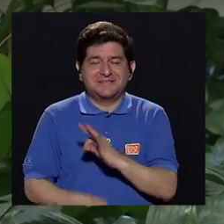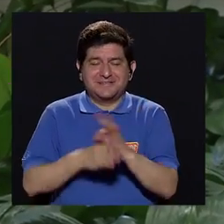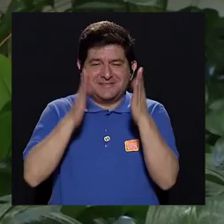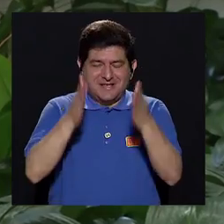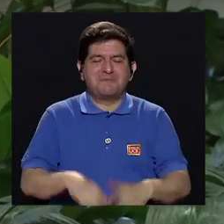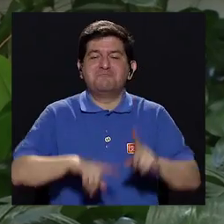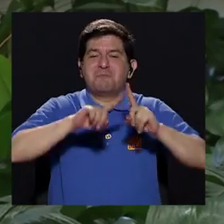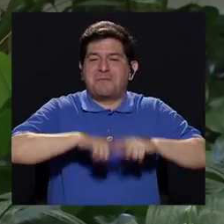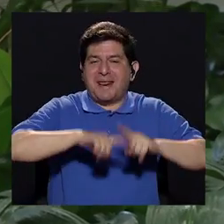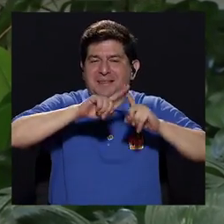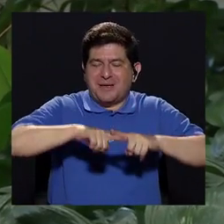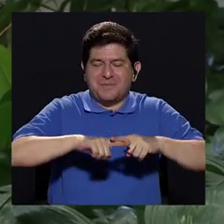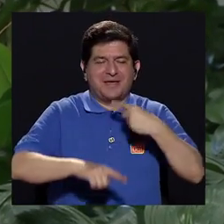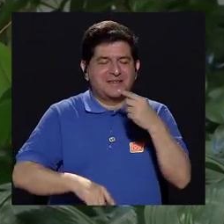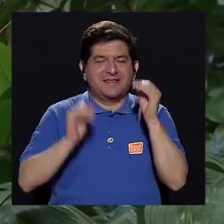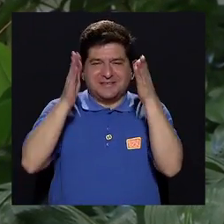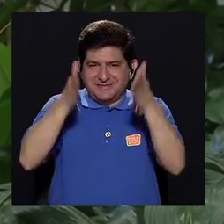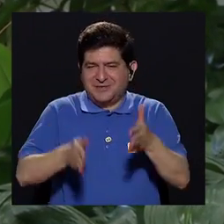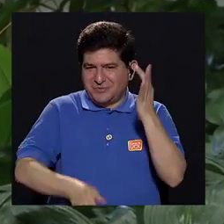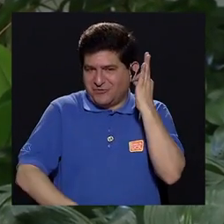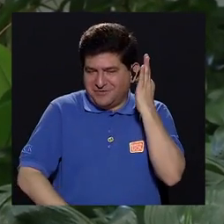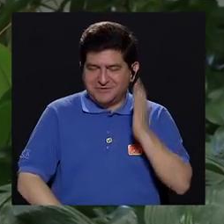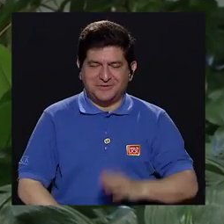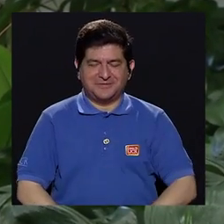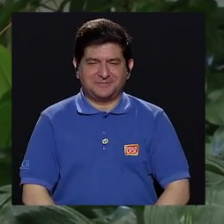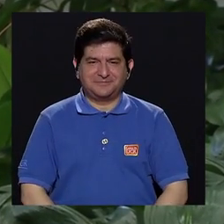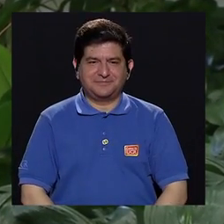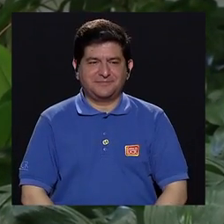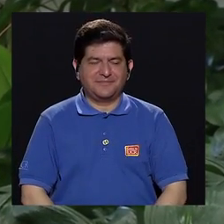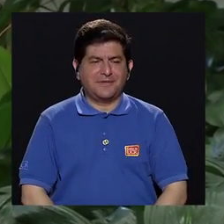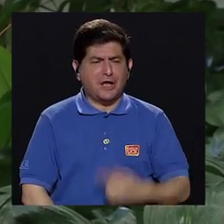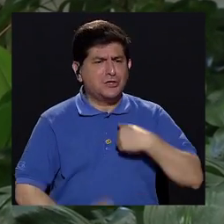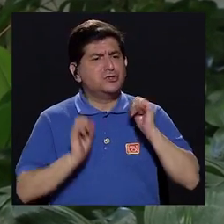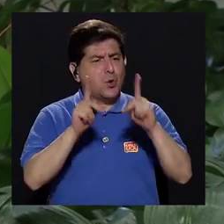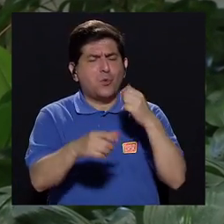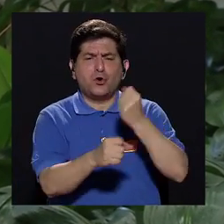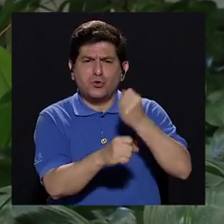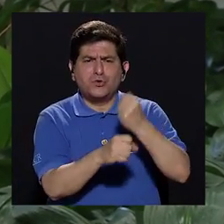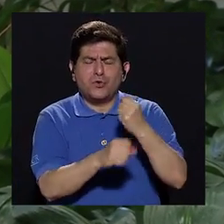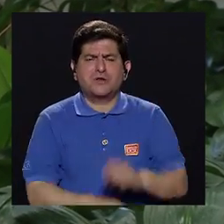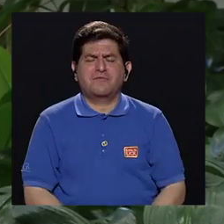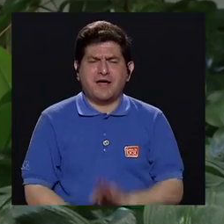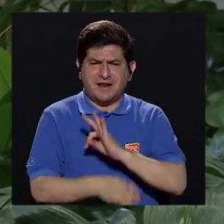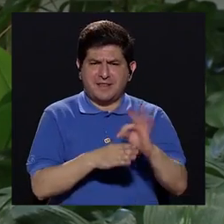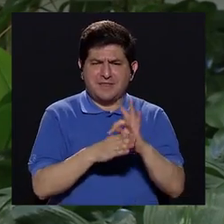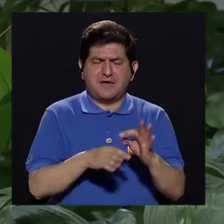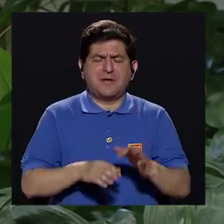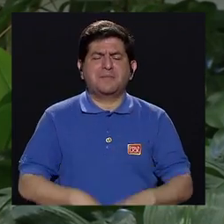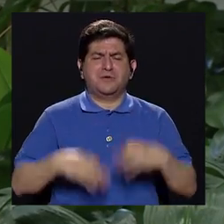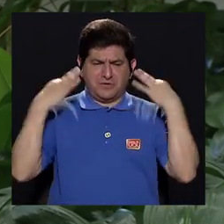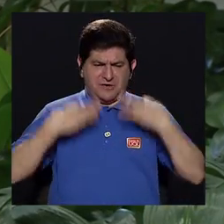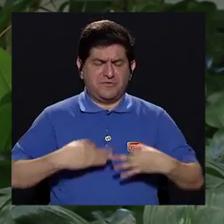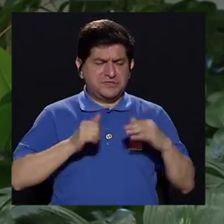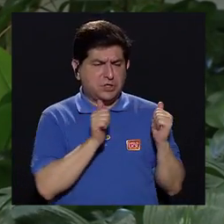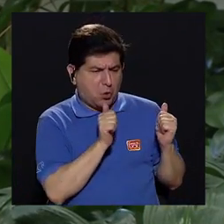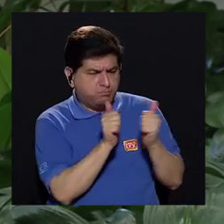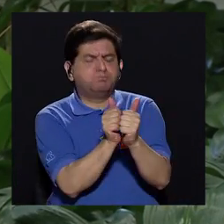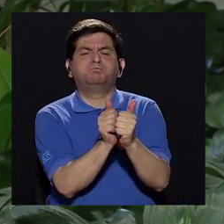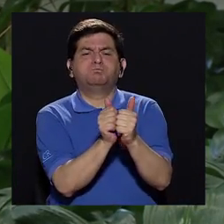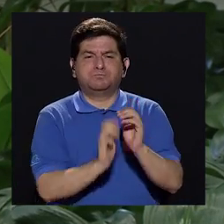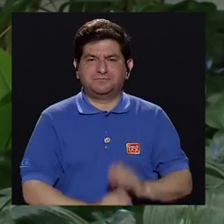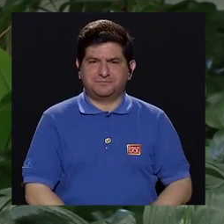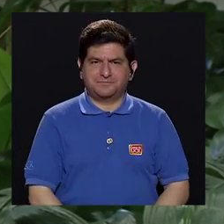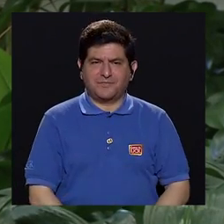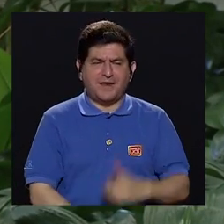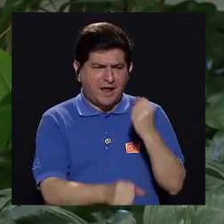Decía mi profesora o dice mi profesora he tenido la oportunidad de trabajar con un terapeuta físico a la par. Entonces